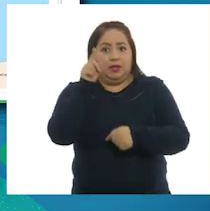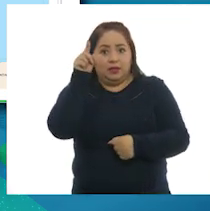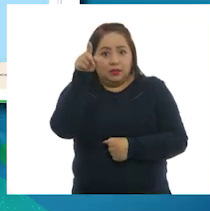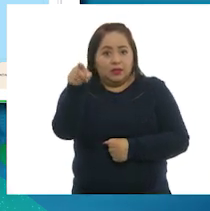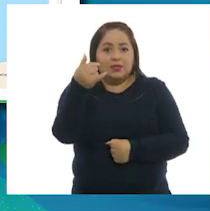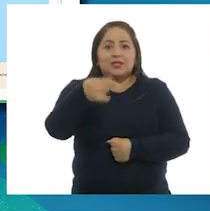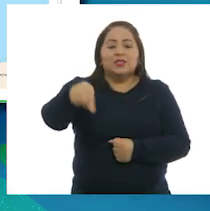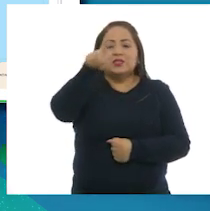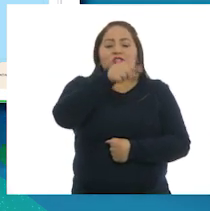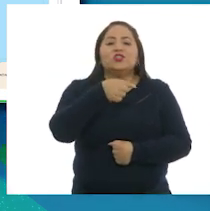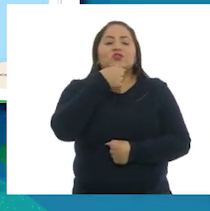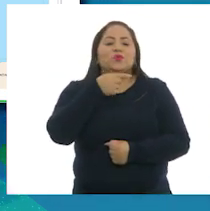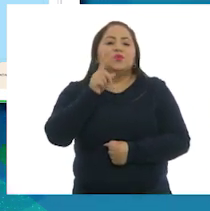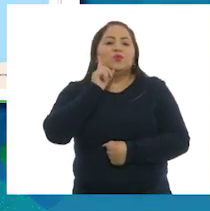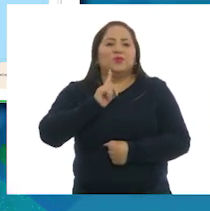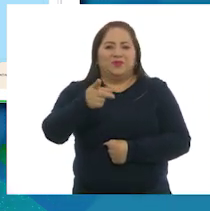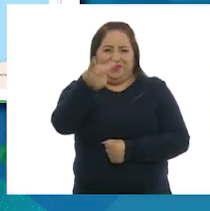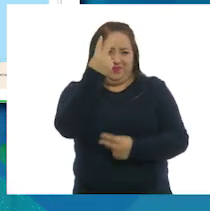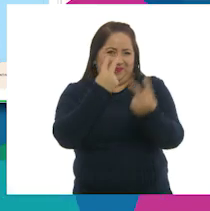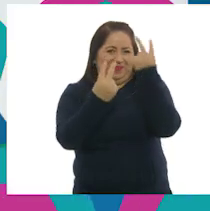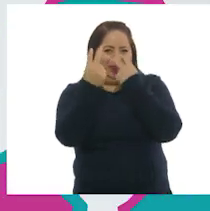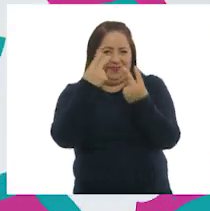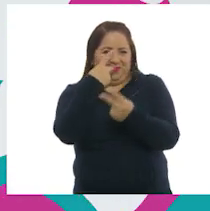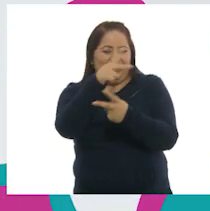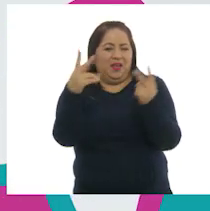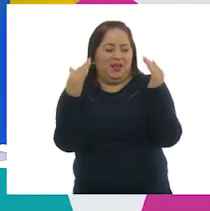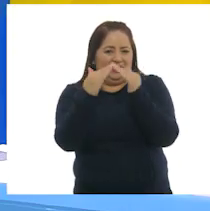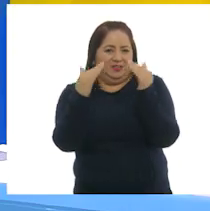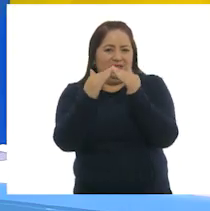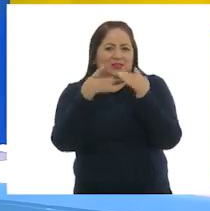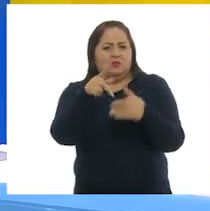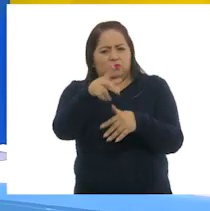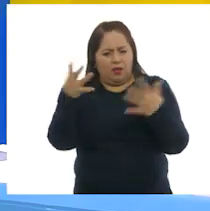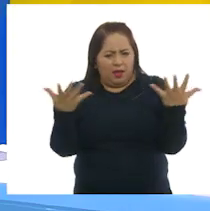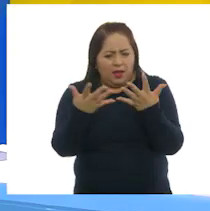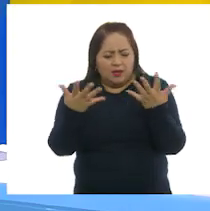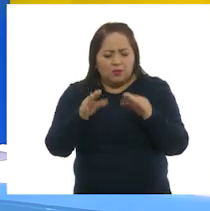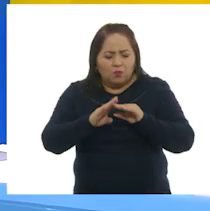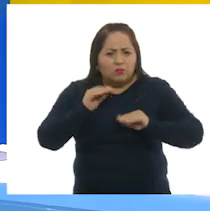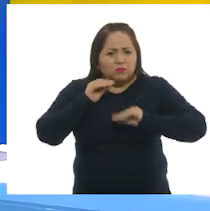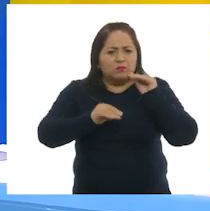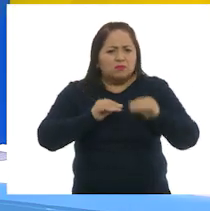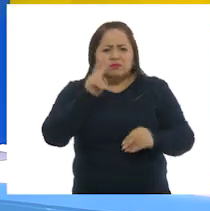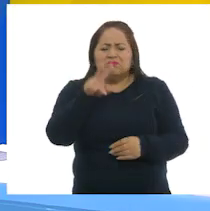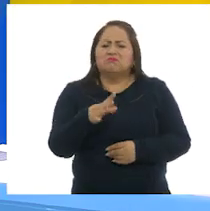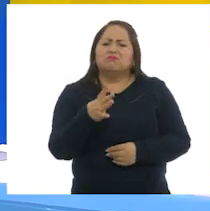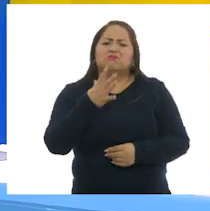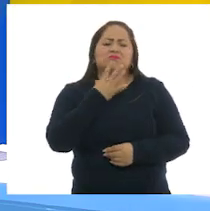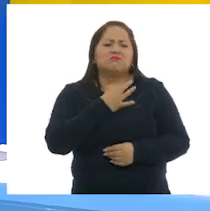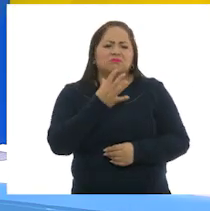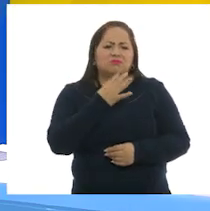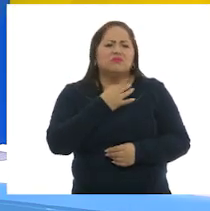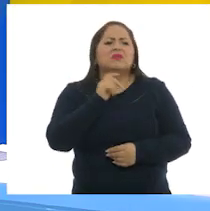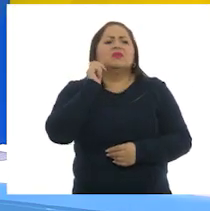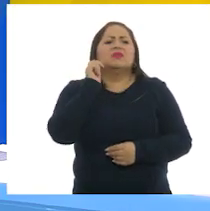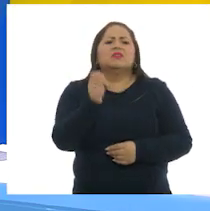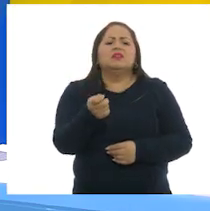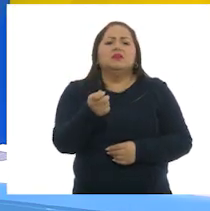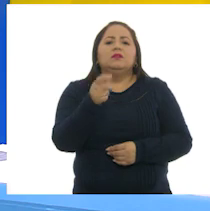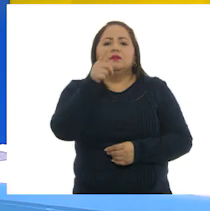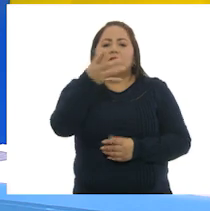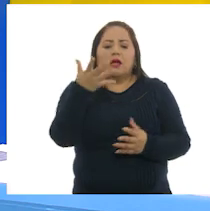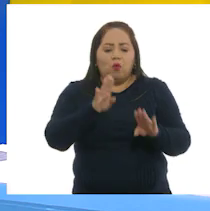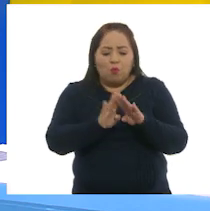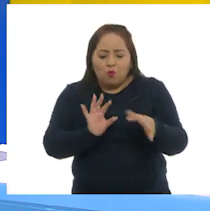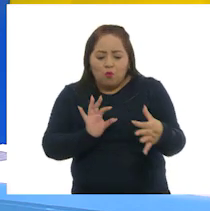y a las niñas y niños que nos acompañan desde casa a realizar un ejercicio muy sencillo. Se trata de